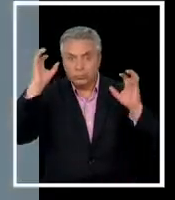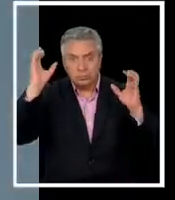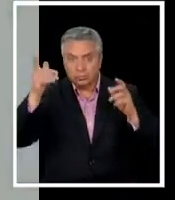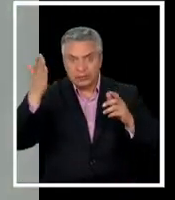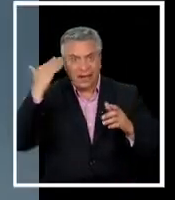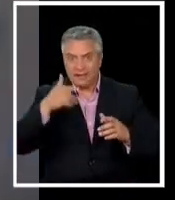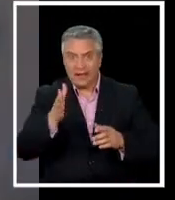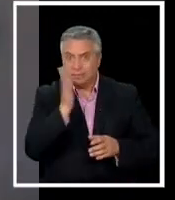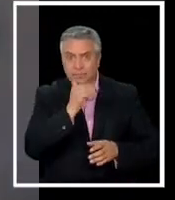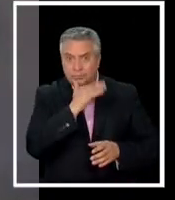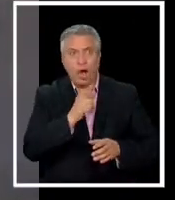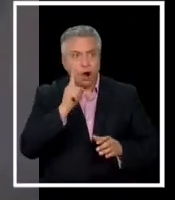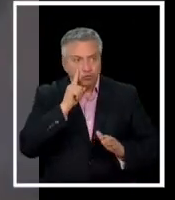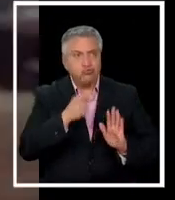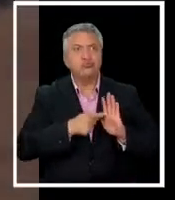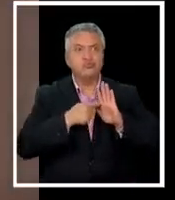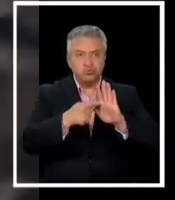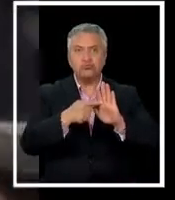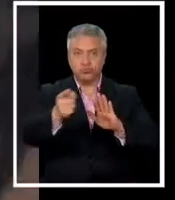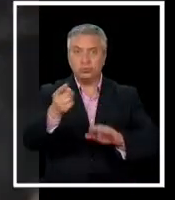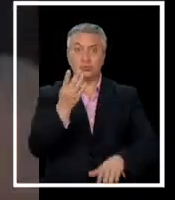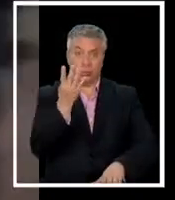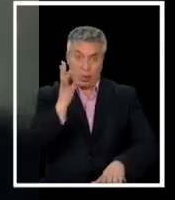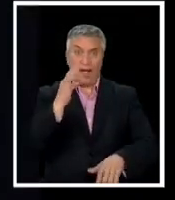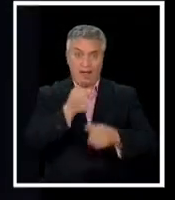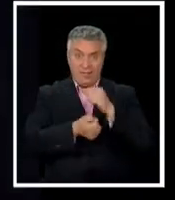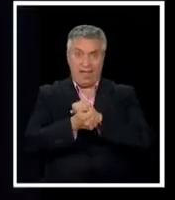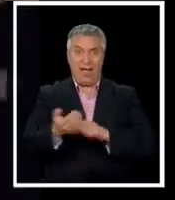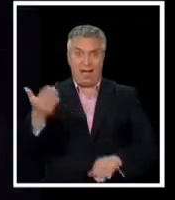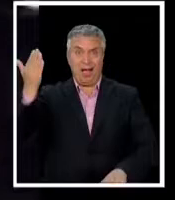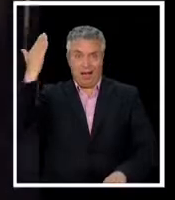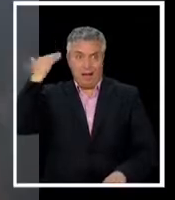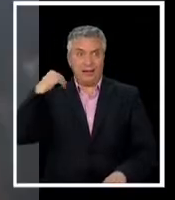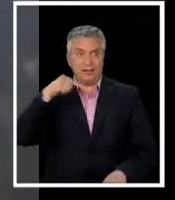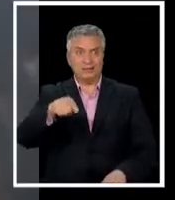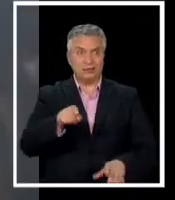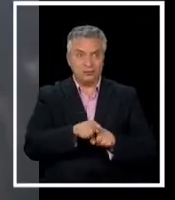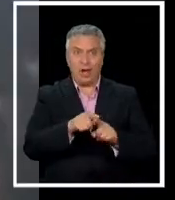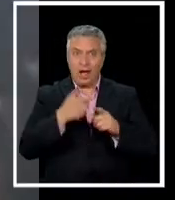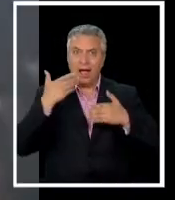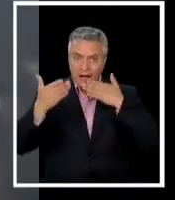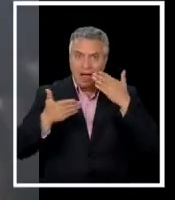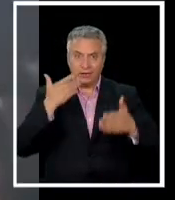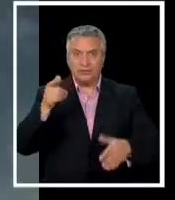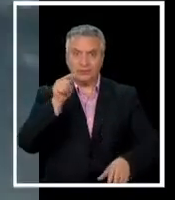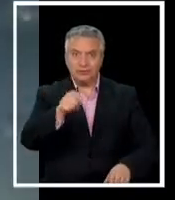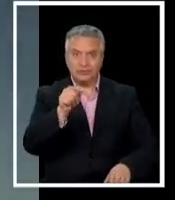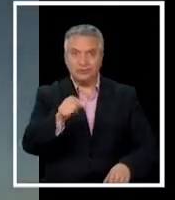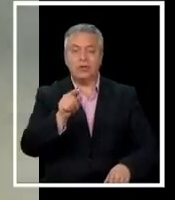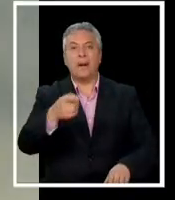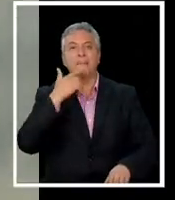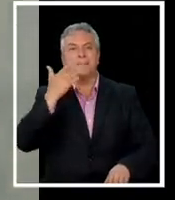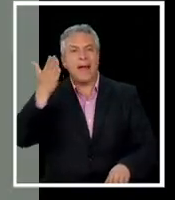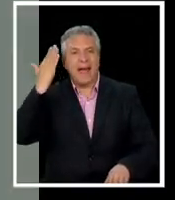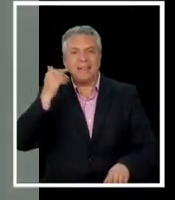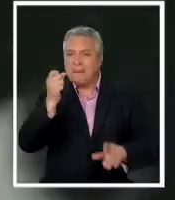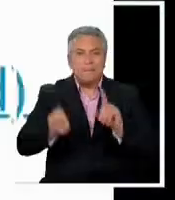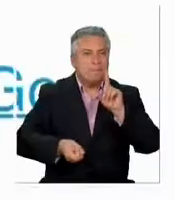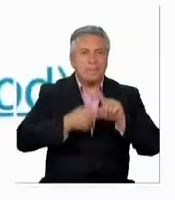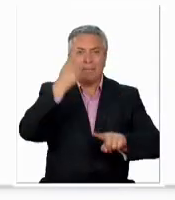existían pero que estaban ahí hace unas 4 décadas como Danger Song de Kenny Loggins de la primera Top Gun en